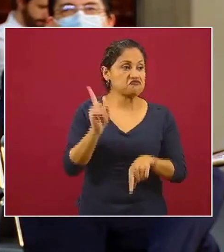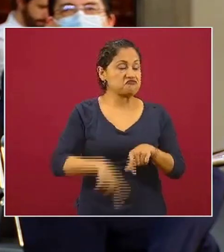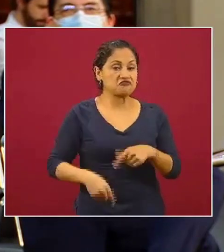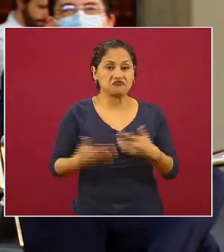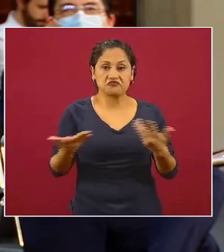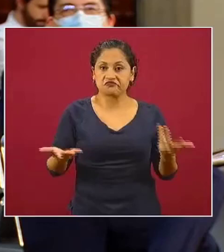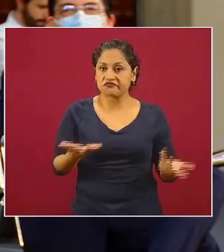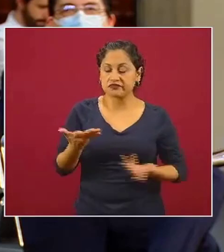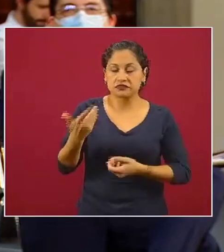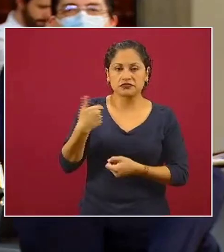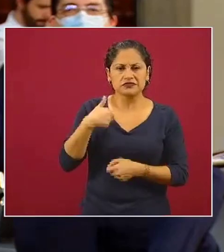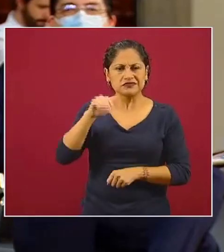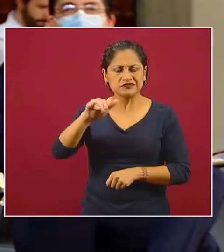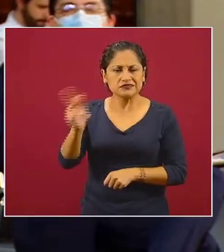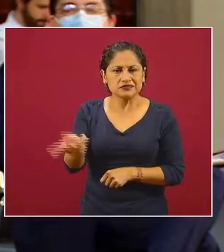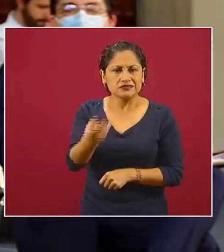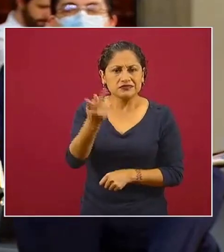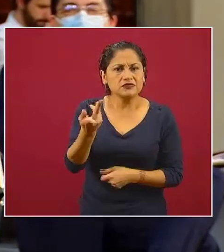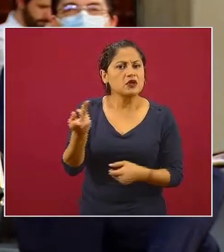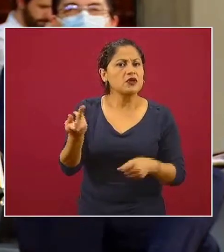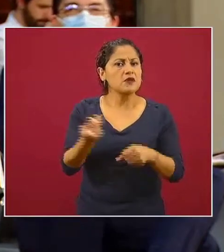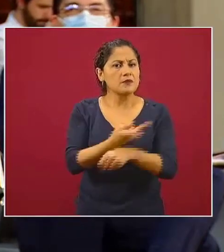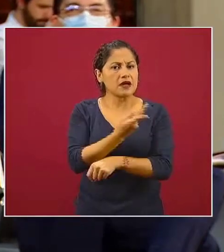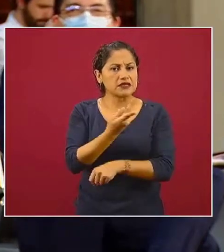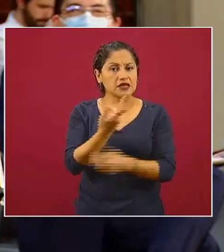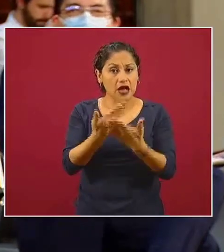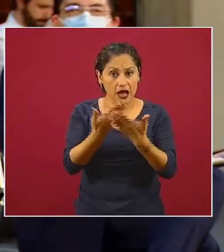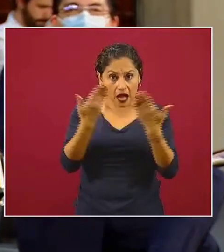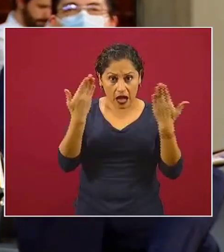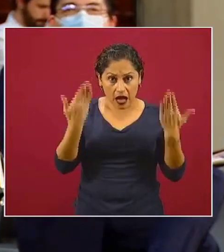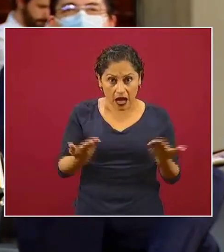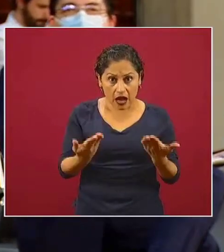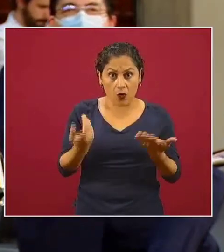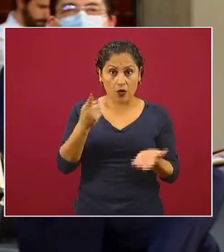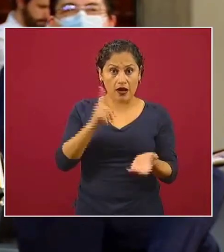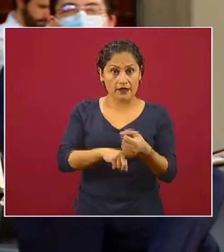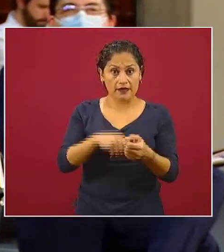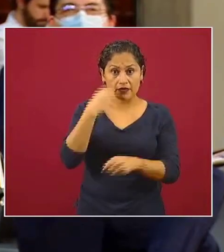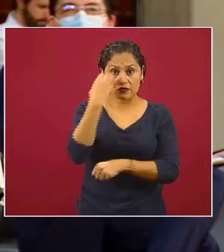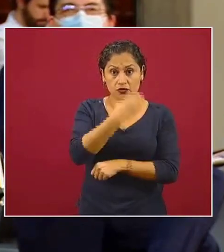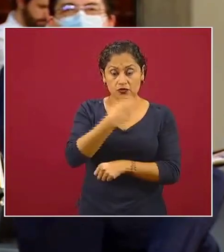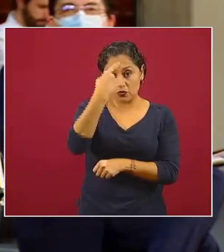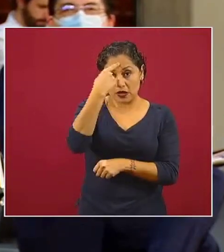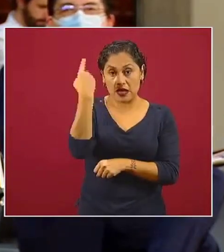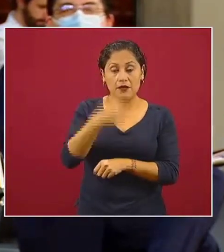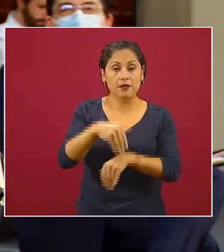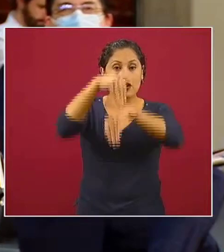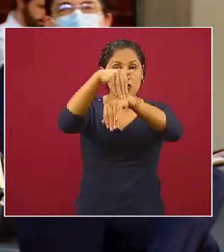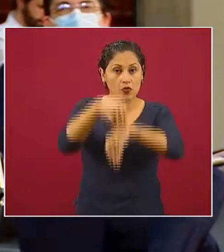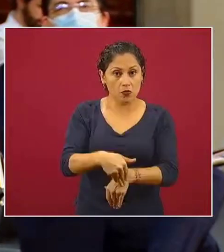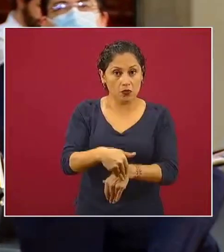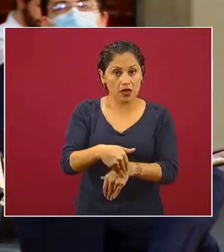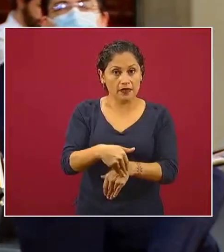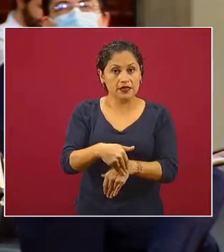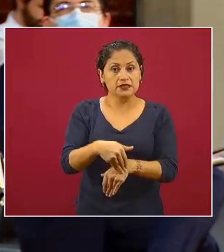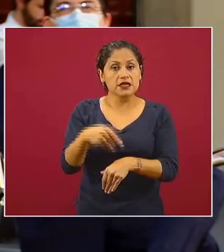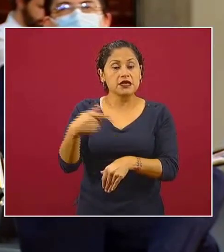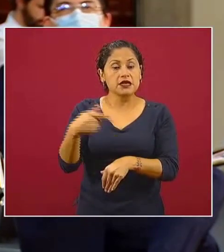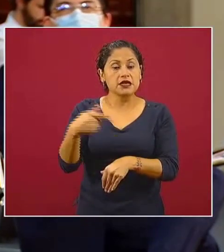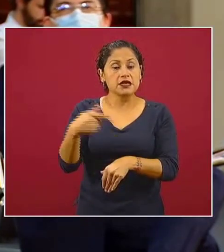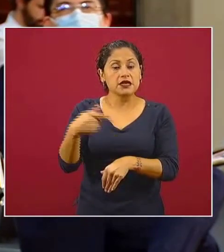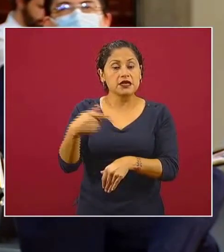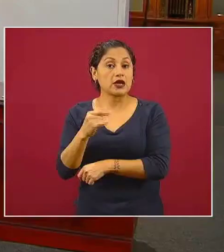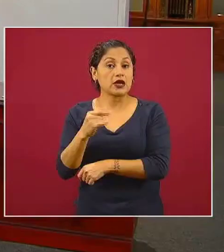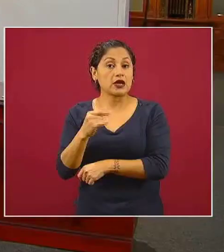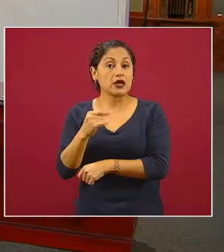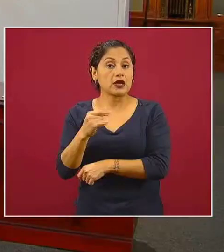cuál es la estrategia que en cuanto a materia educativa se va a aplicar para obviamente hacerle caso al doctor Gatell que está mencionando que este es uno de los